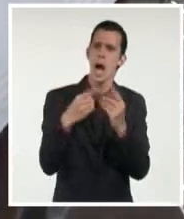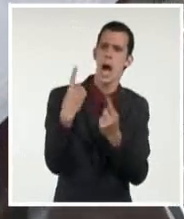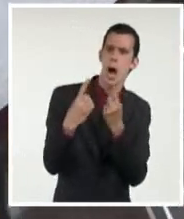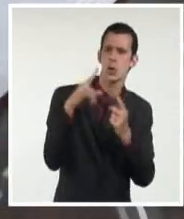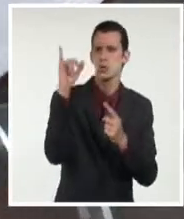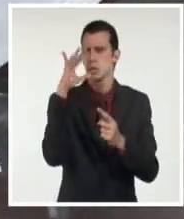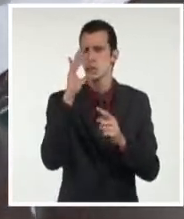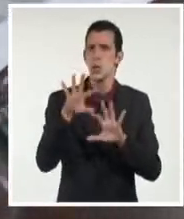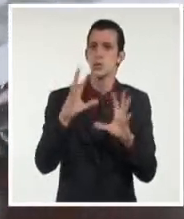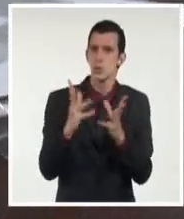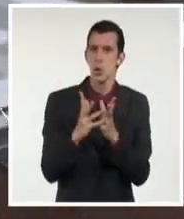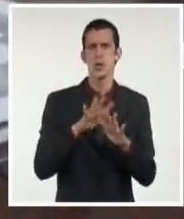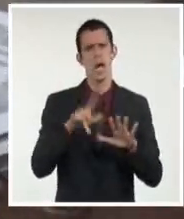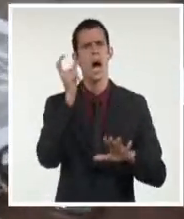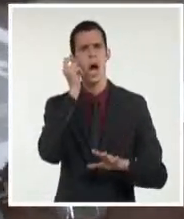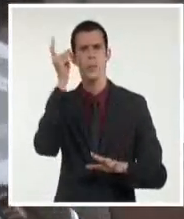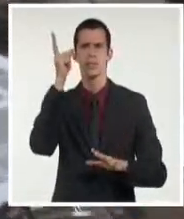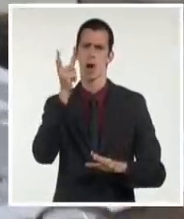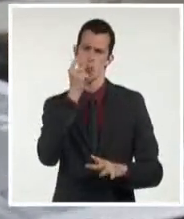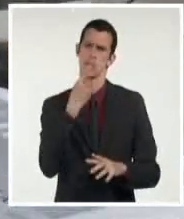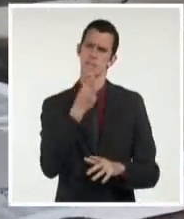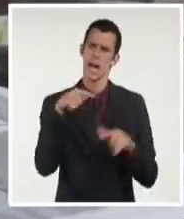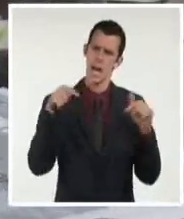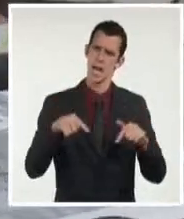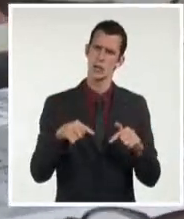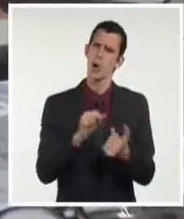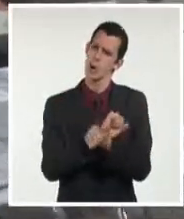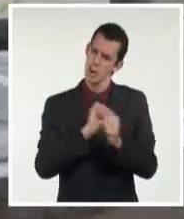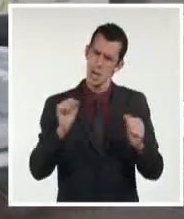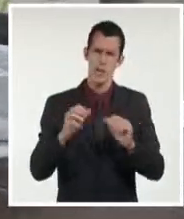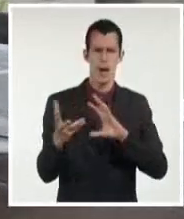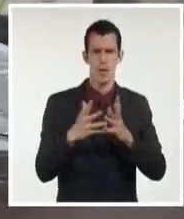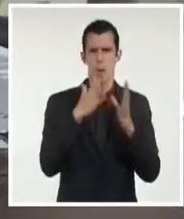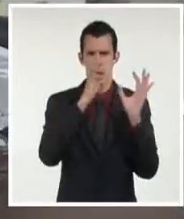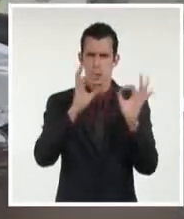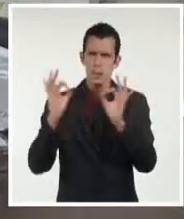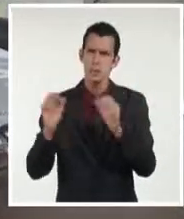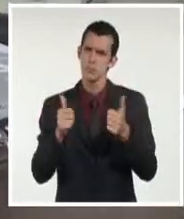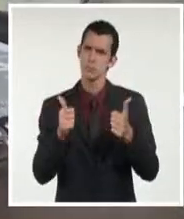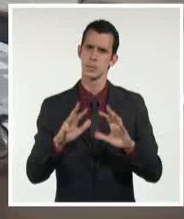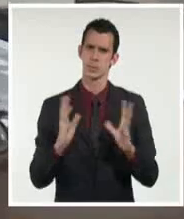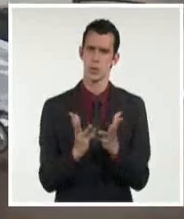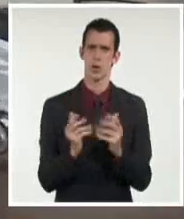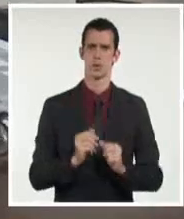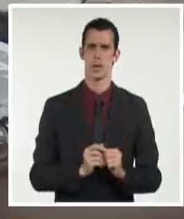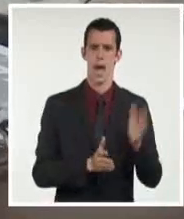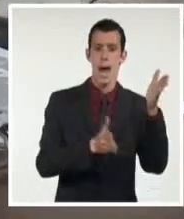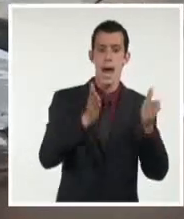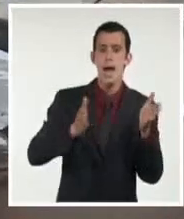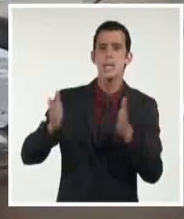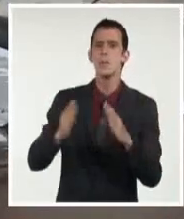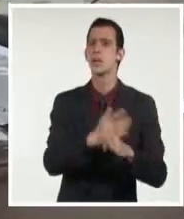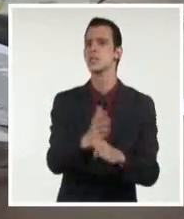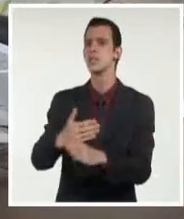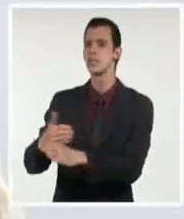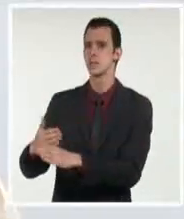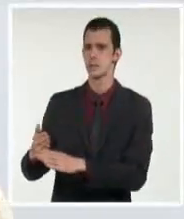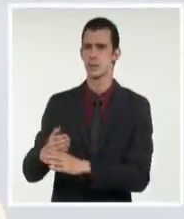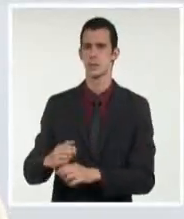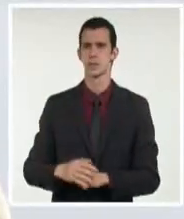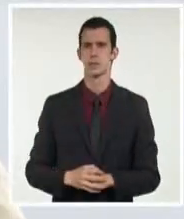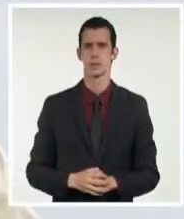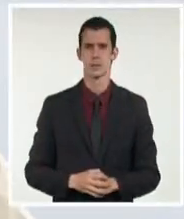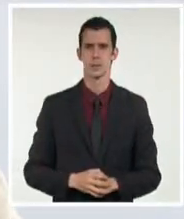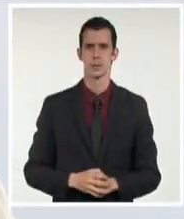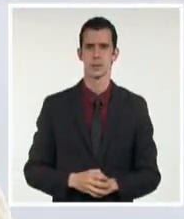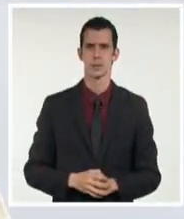y potenciar lo ligado y relacionado con cada una de las fases del proceso electoral. Realzando precisamente